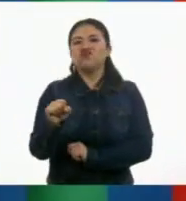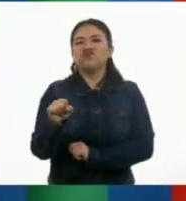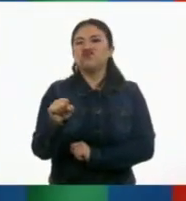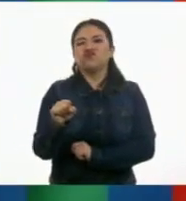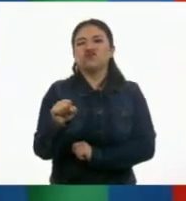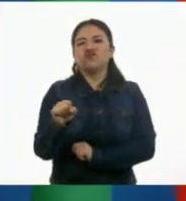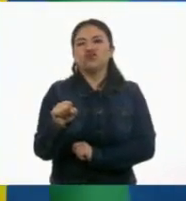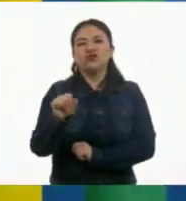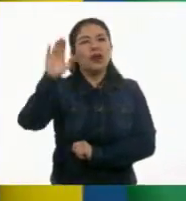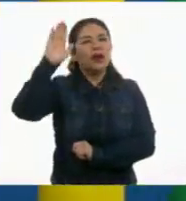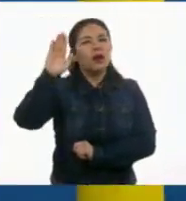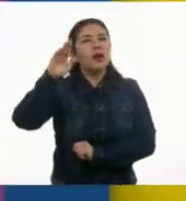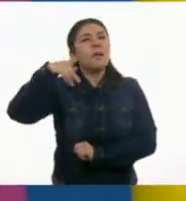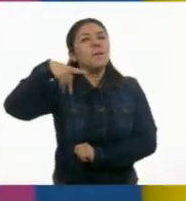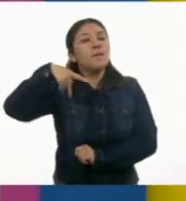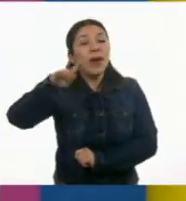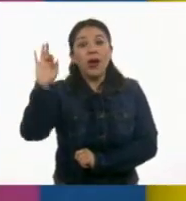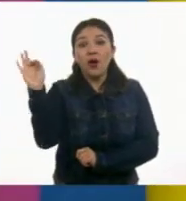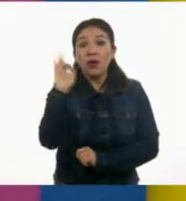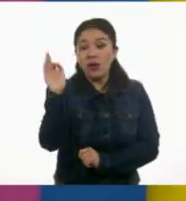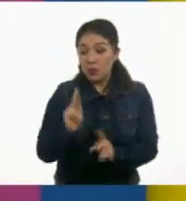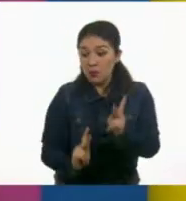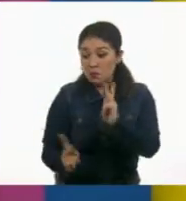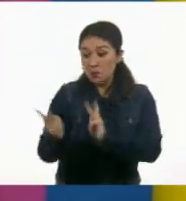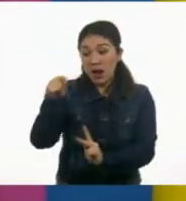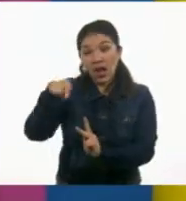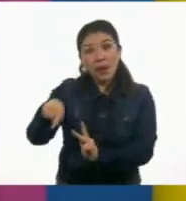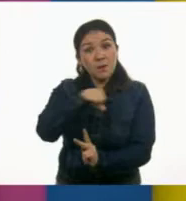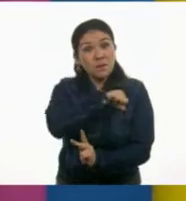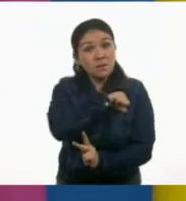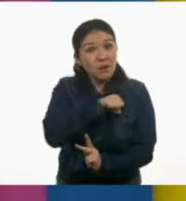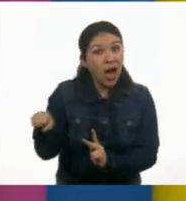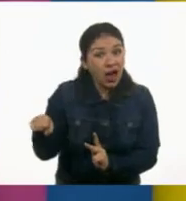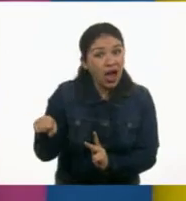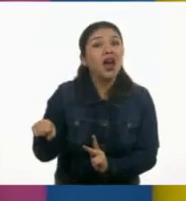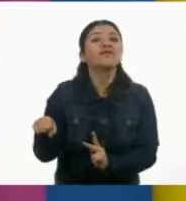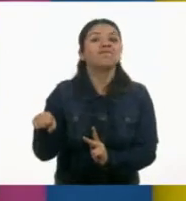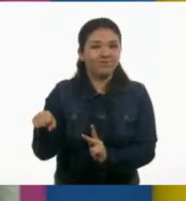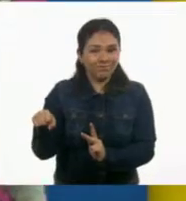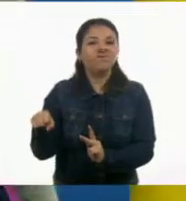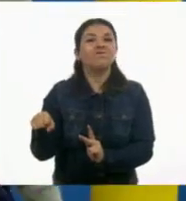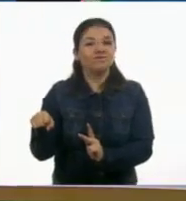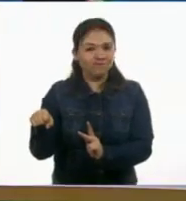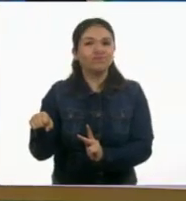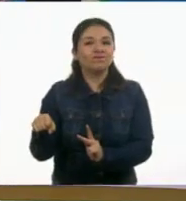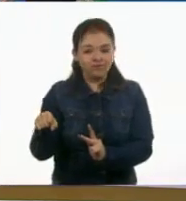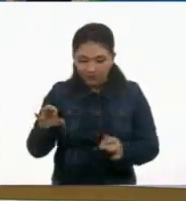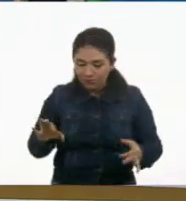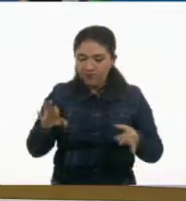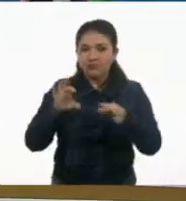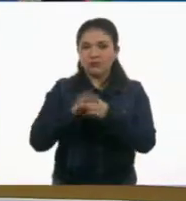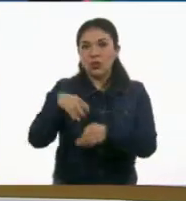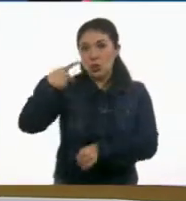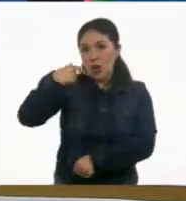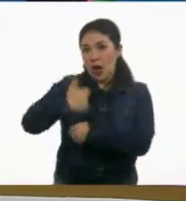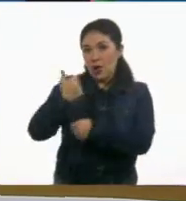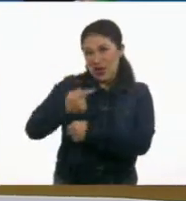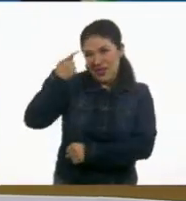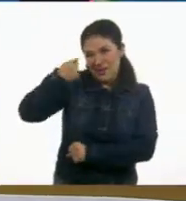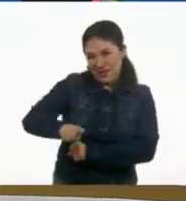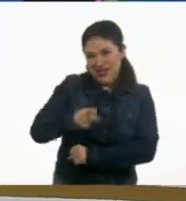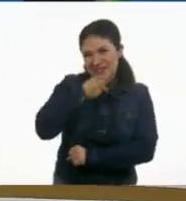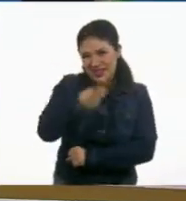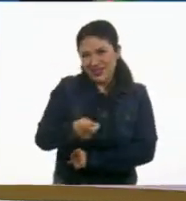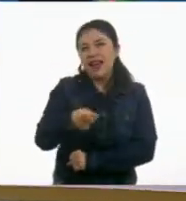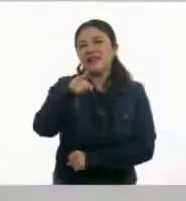A ver. Pero si se trata de una planta mala... Precisamente, en apego a lo que decía tu nona. Exacto.